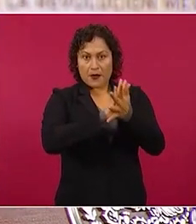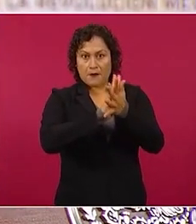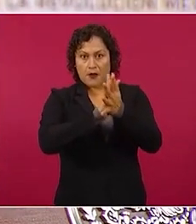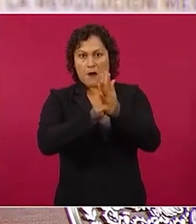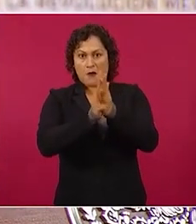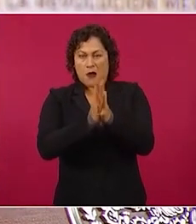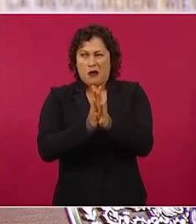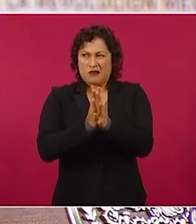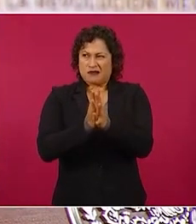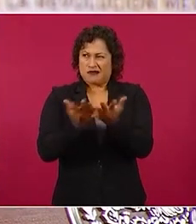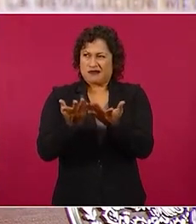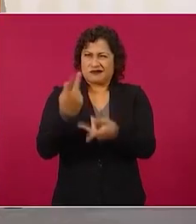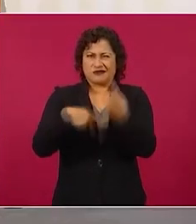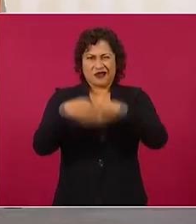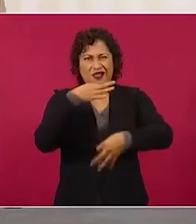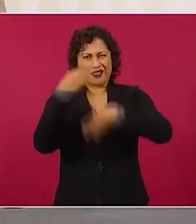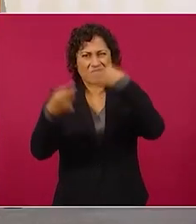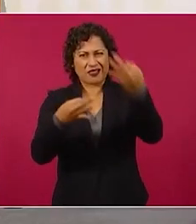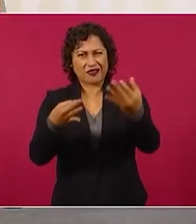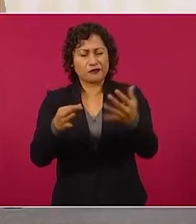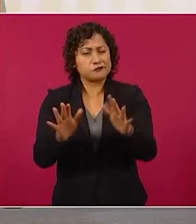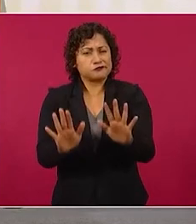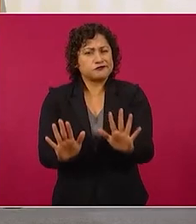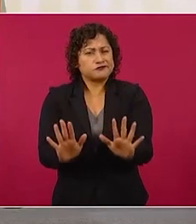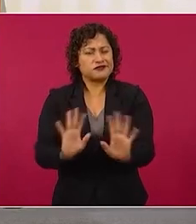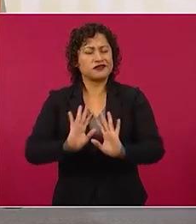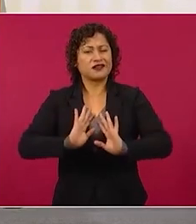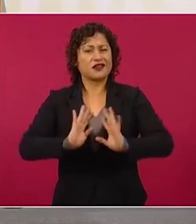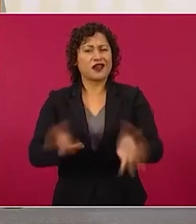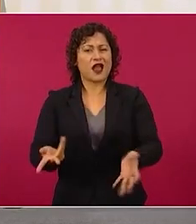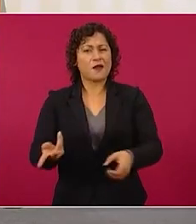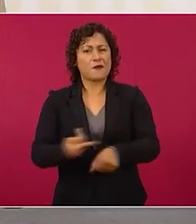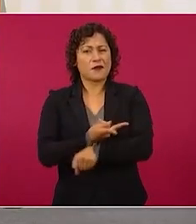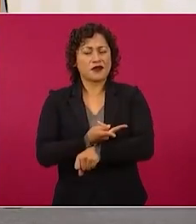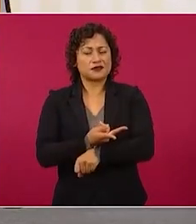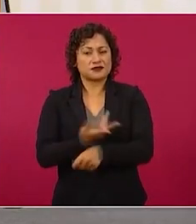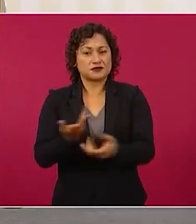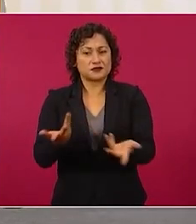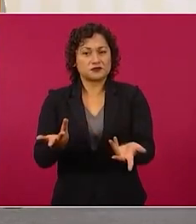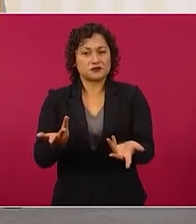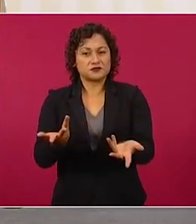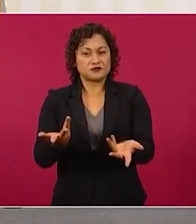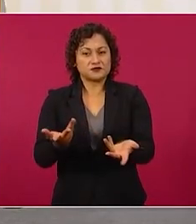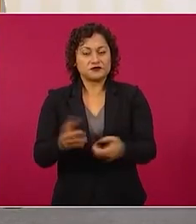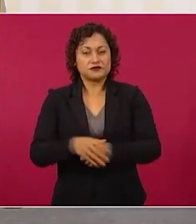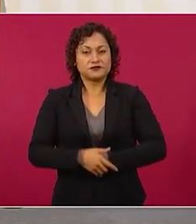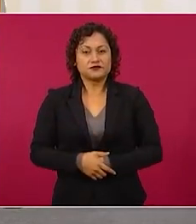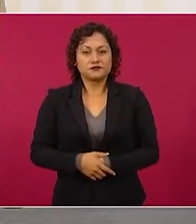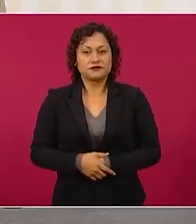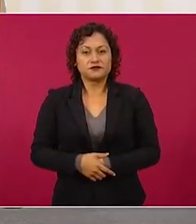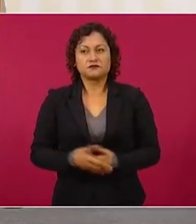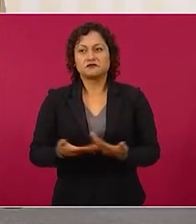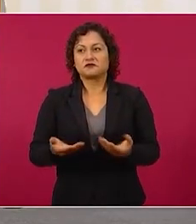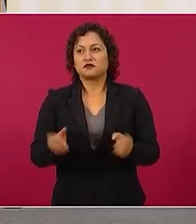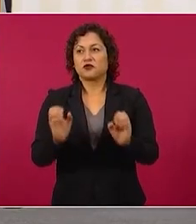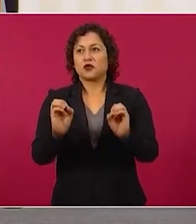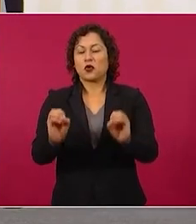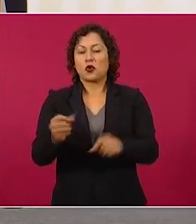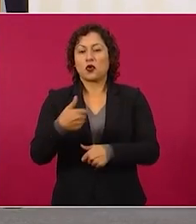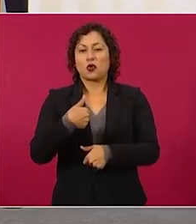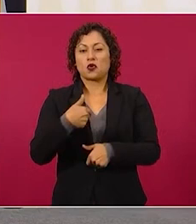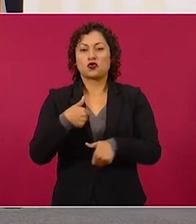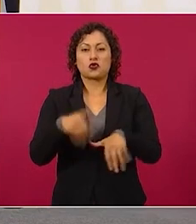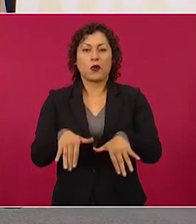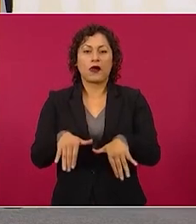O soy independiente o no